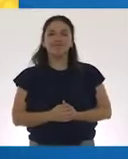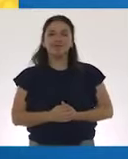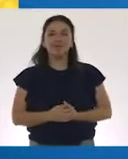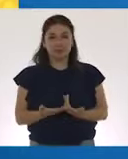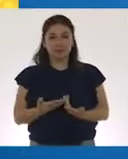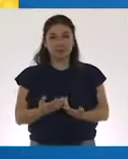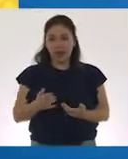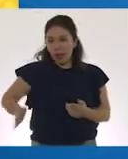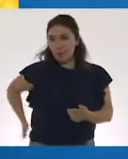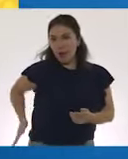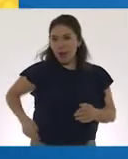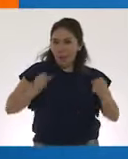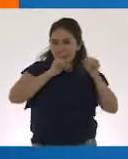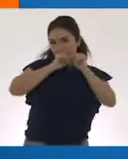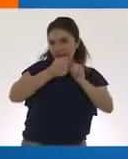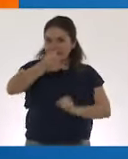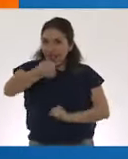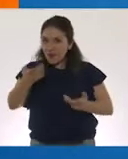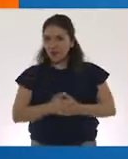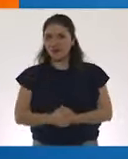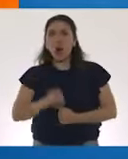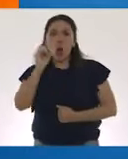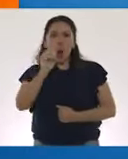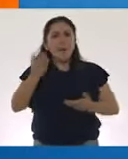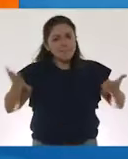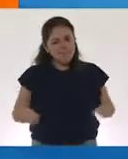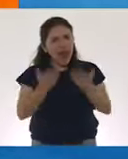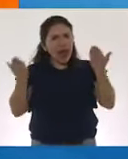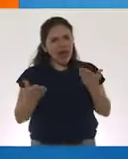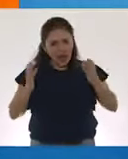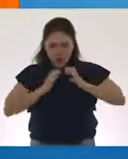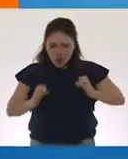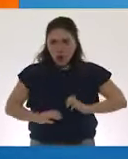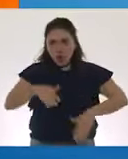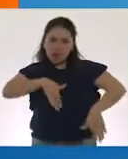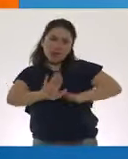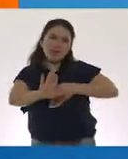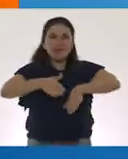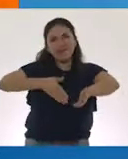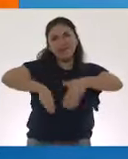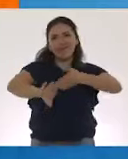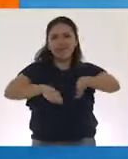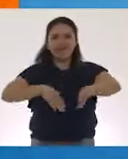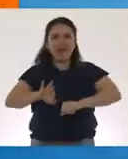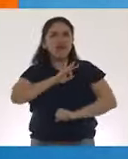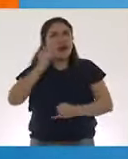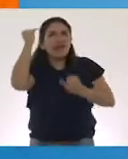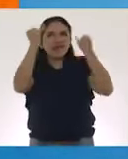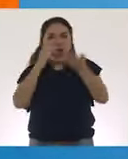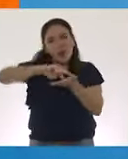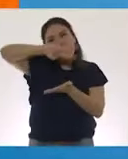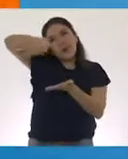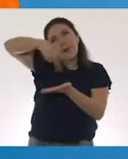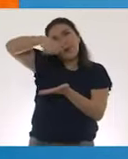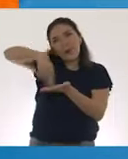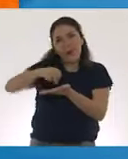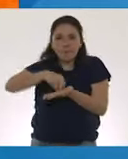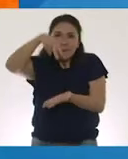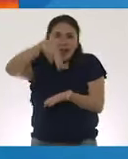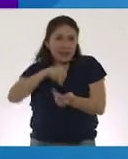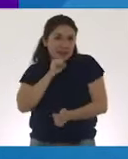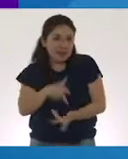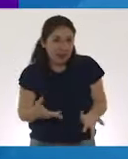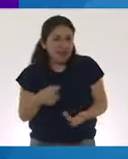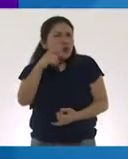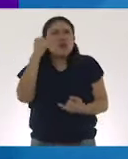Saluda con la cadera. Haz una coreografía moviendo tus pies y brazos y puedes dar giros y brincos también.